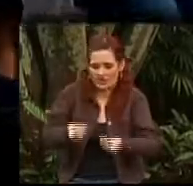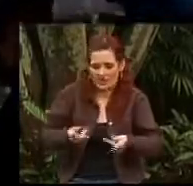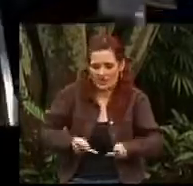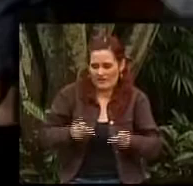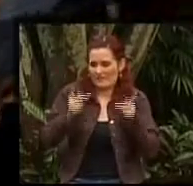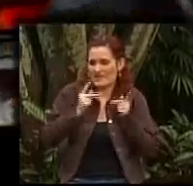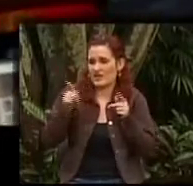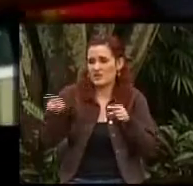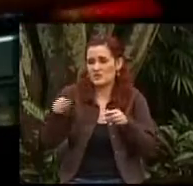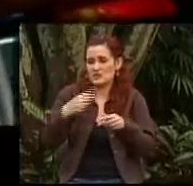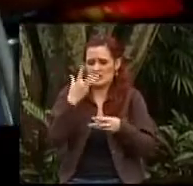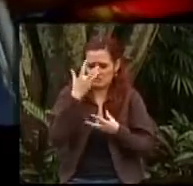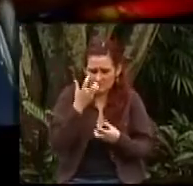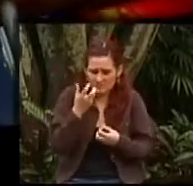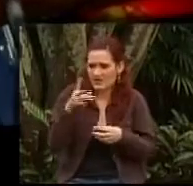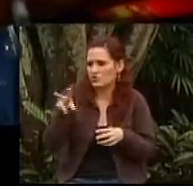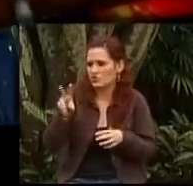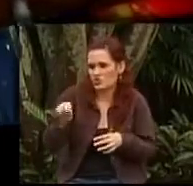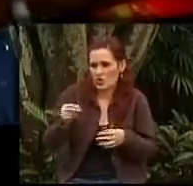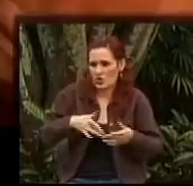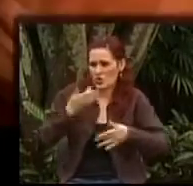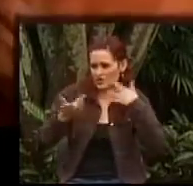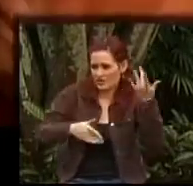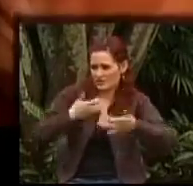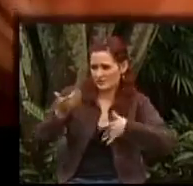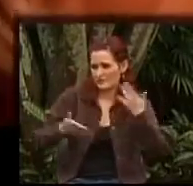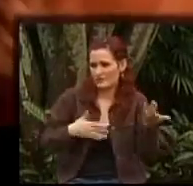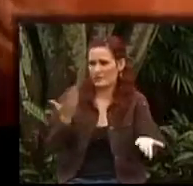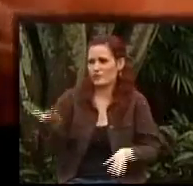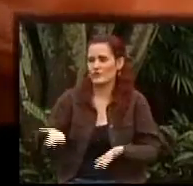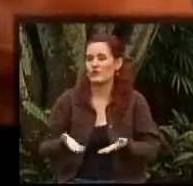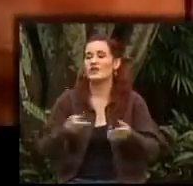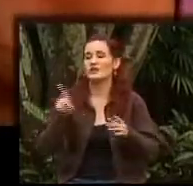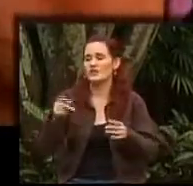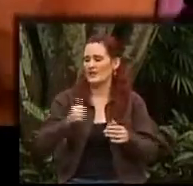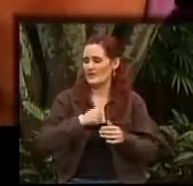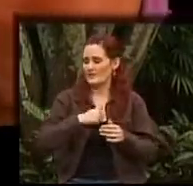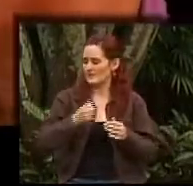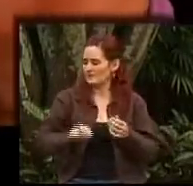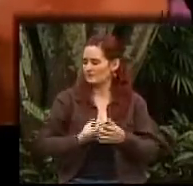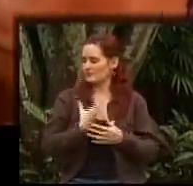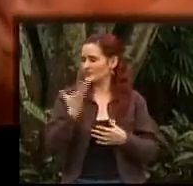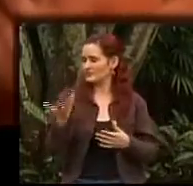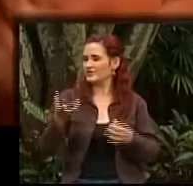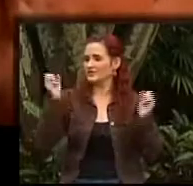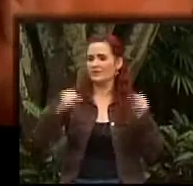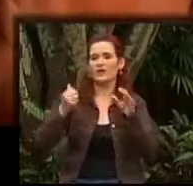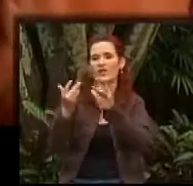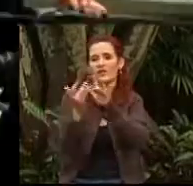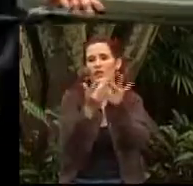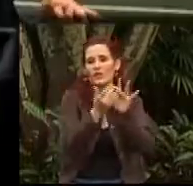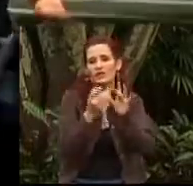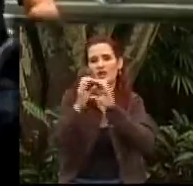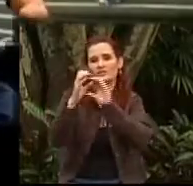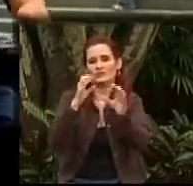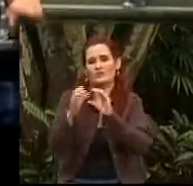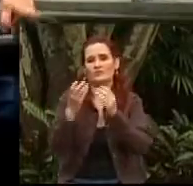No sea complejo, disfrútele, hermano, saque el don que usted tiene por dentro, hable con la gente.